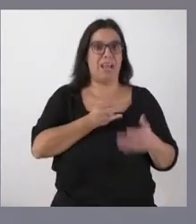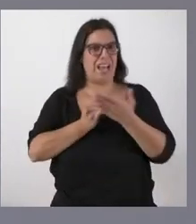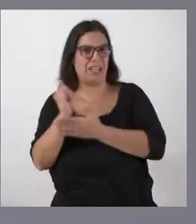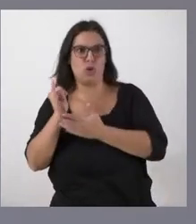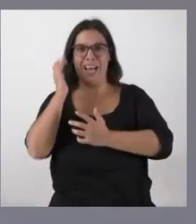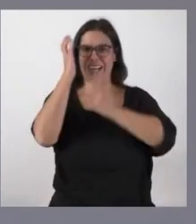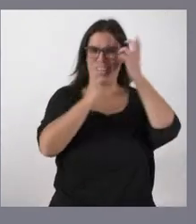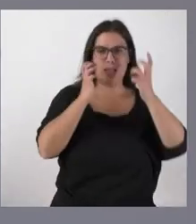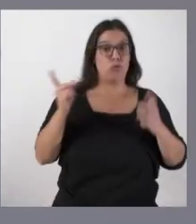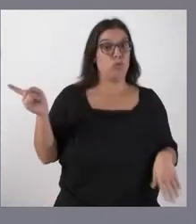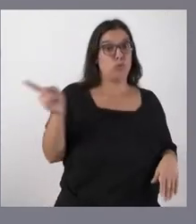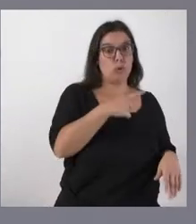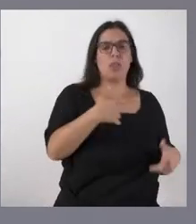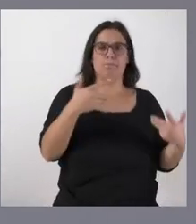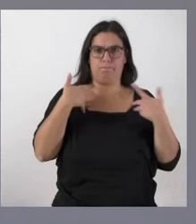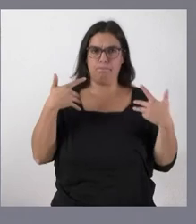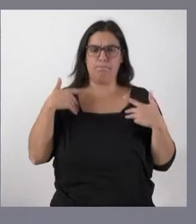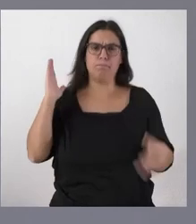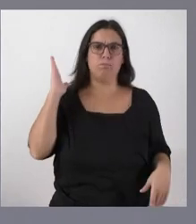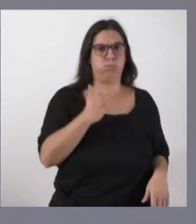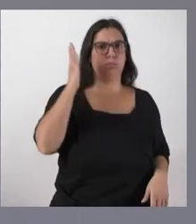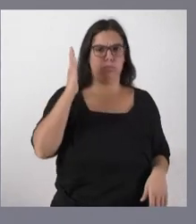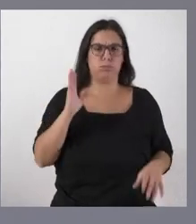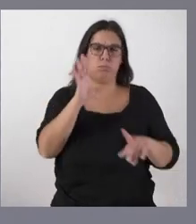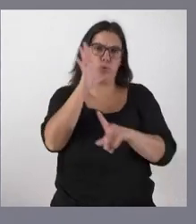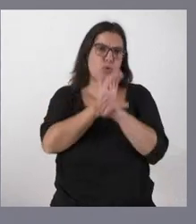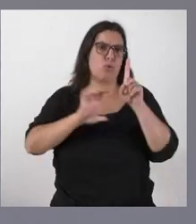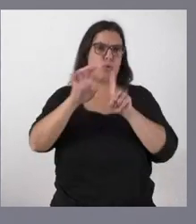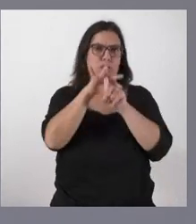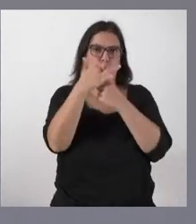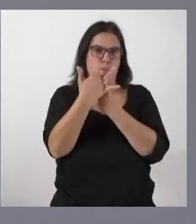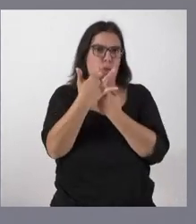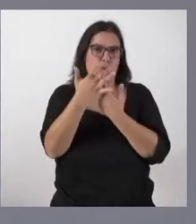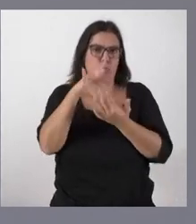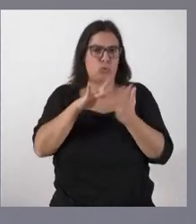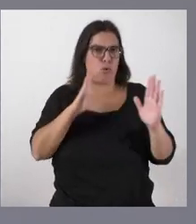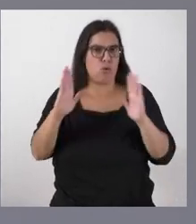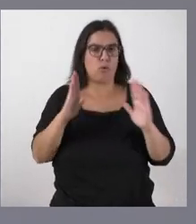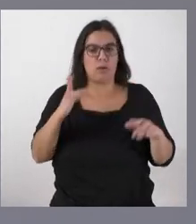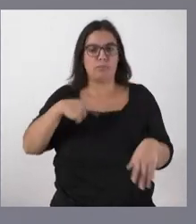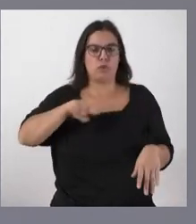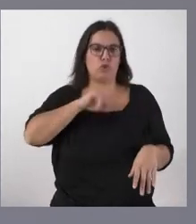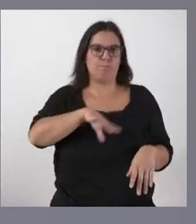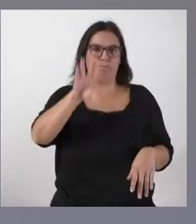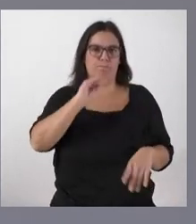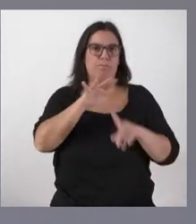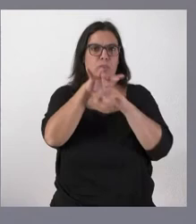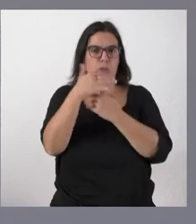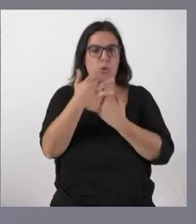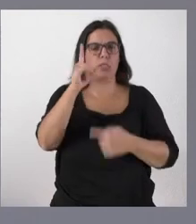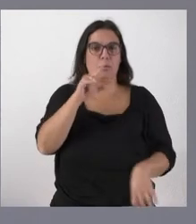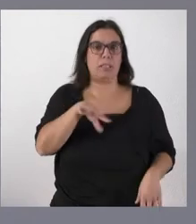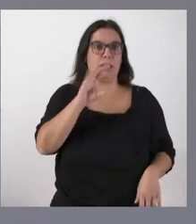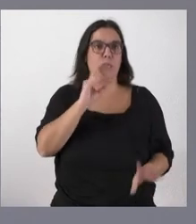particularmente la ganadera está siendo muy perjudicada por el actual contexto que vivimos y que atravesamos entendemos su situación y entendemos que